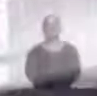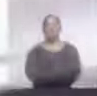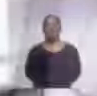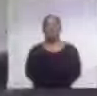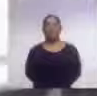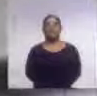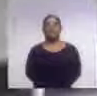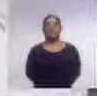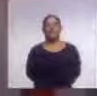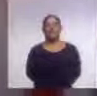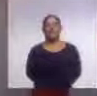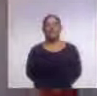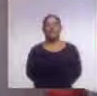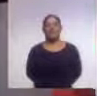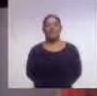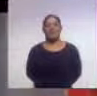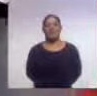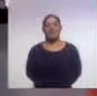Mundo